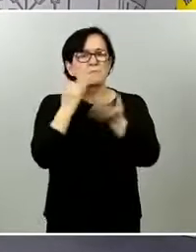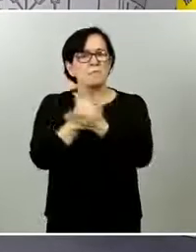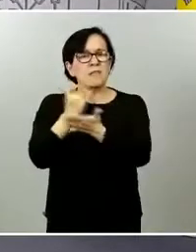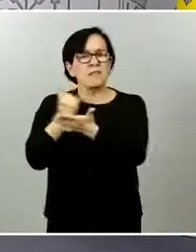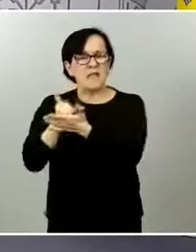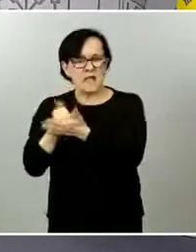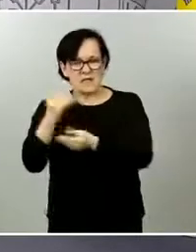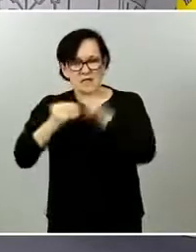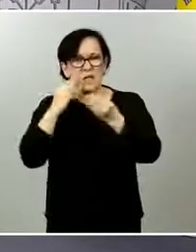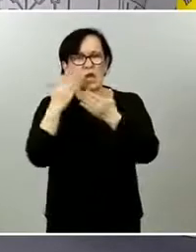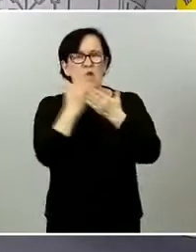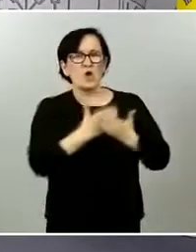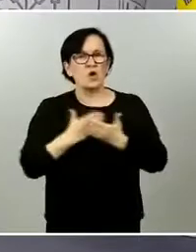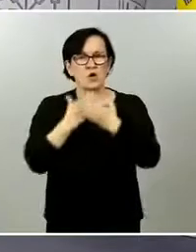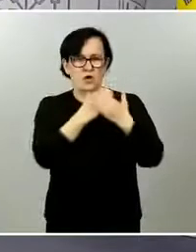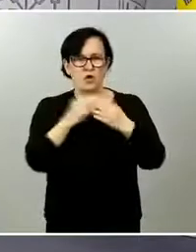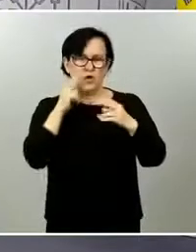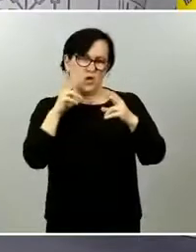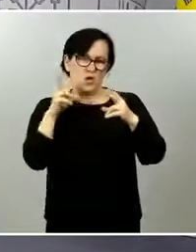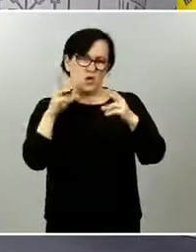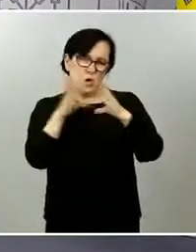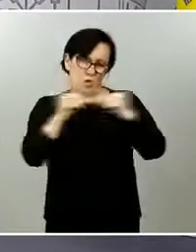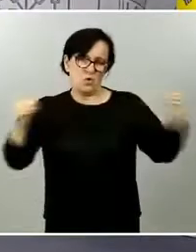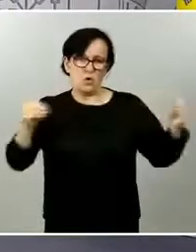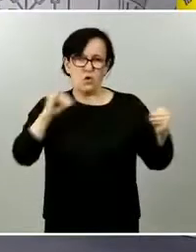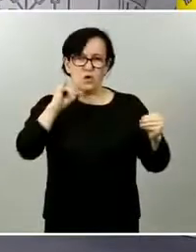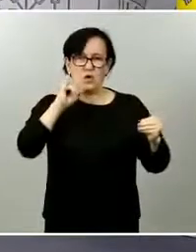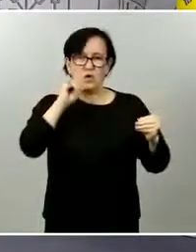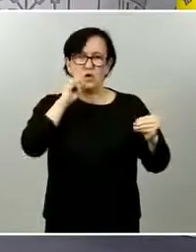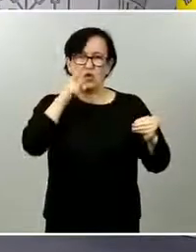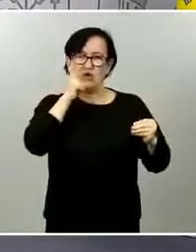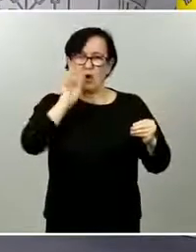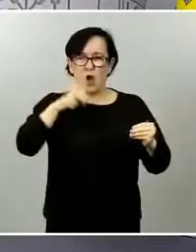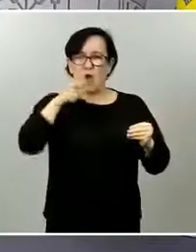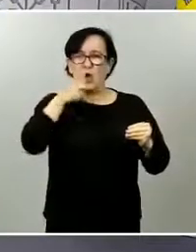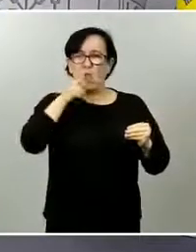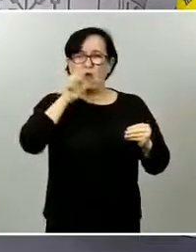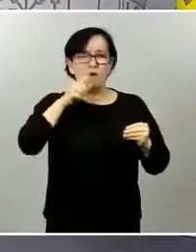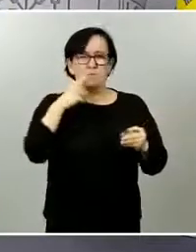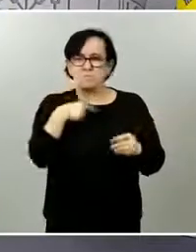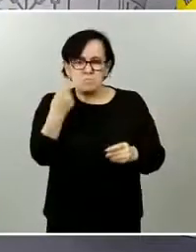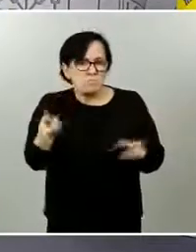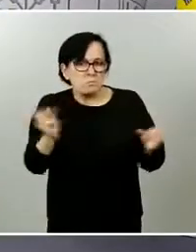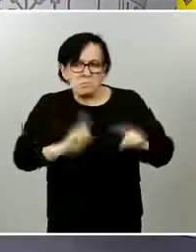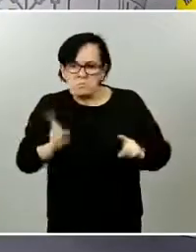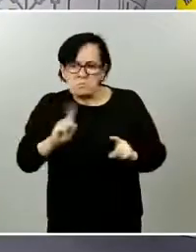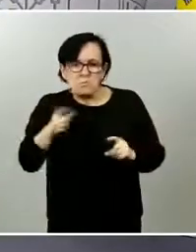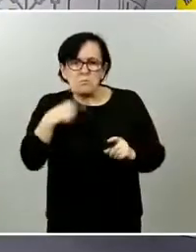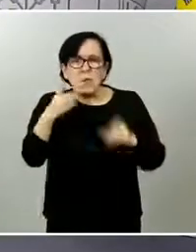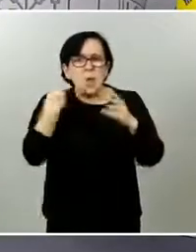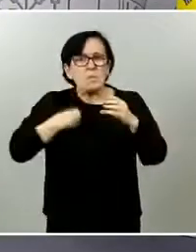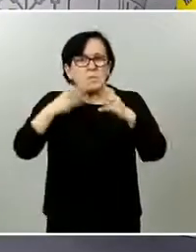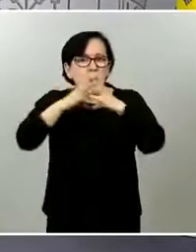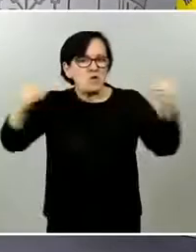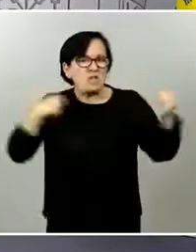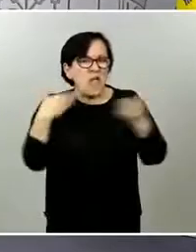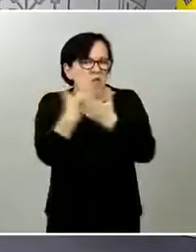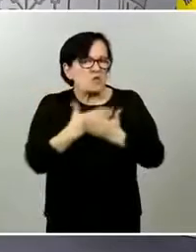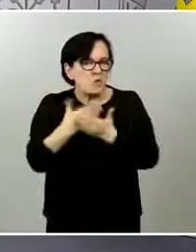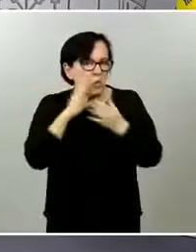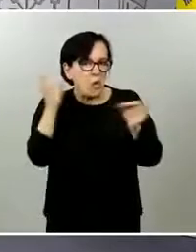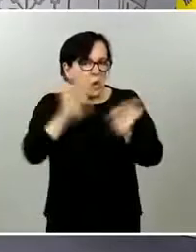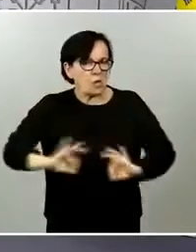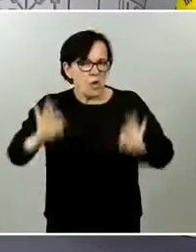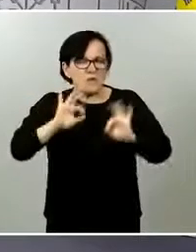28 de abril y ayer mismo el presidente del gobierno aseguró que España era el quinto país del mundo que más test había hecho y citó un estudio de la